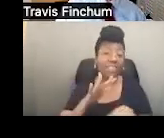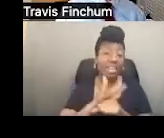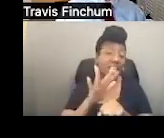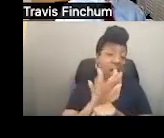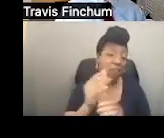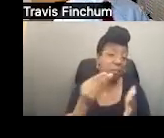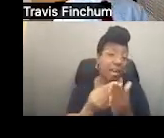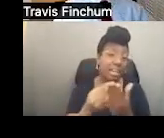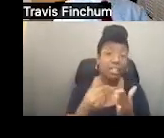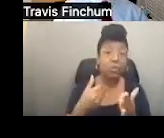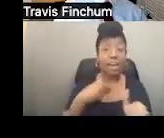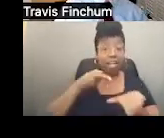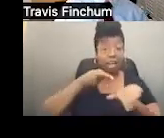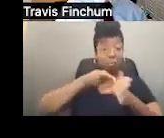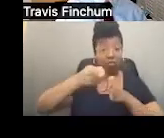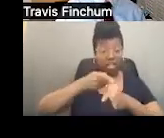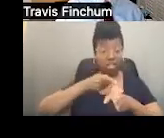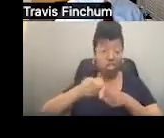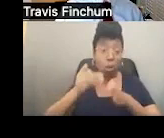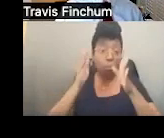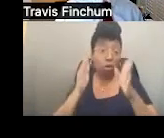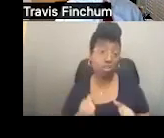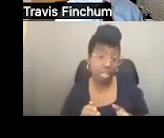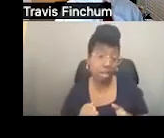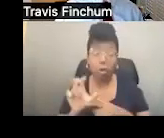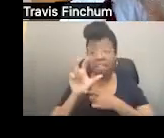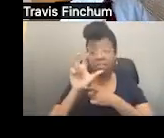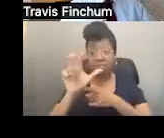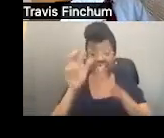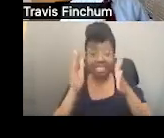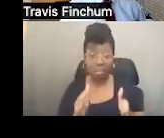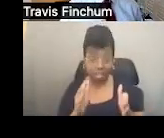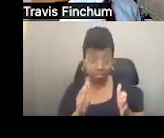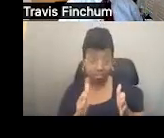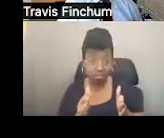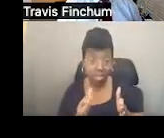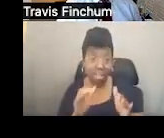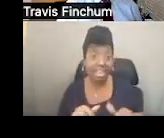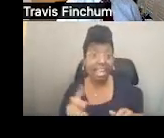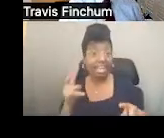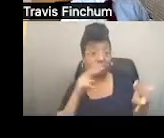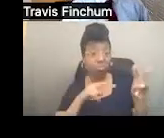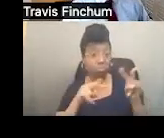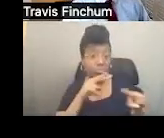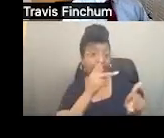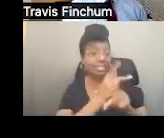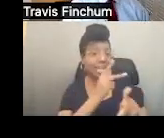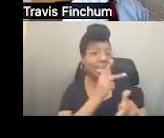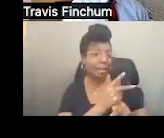suficiente dinero para tener a un administrador profesional, un